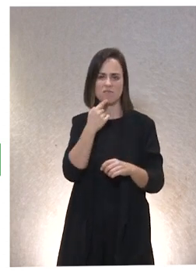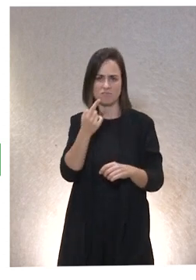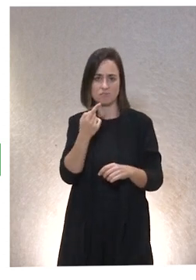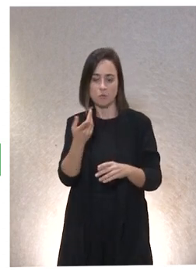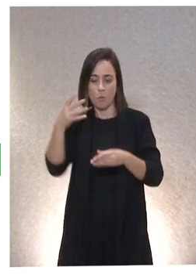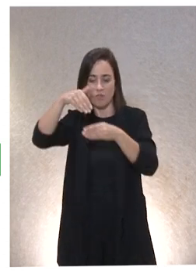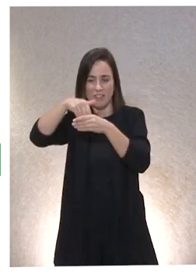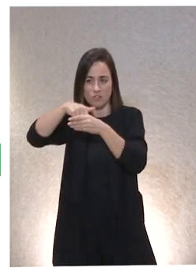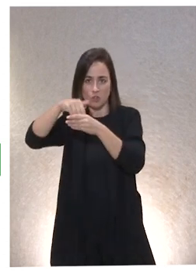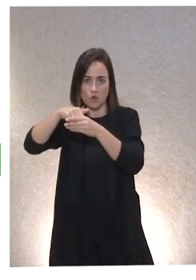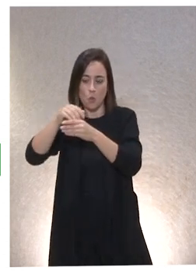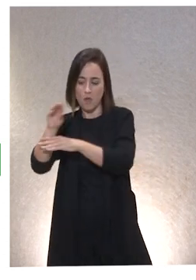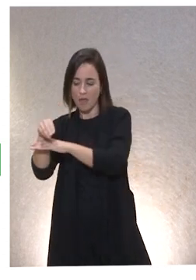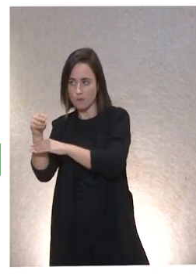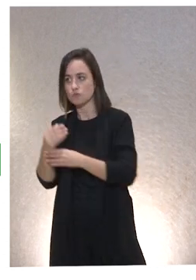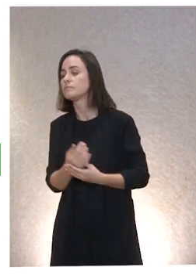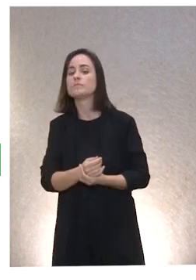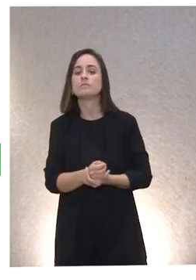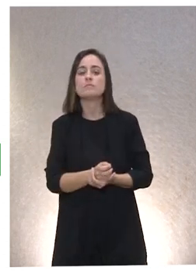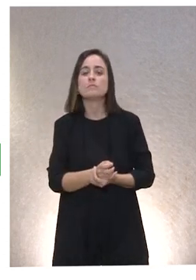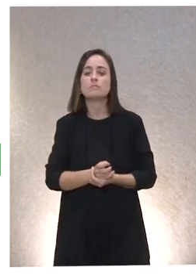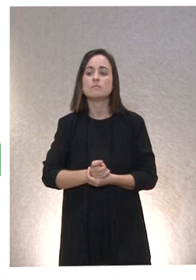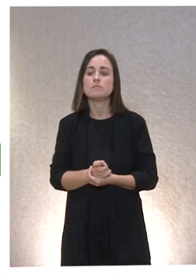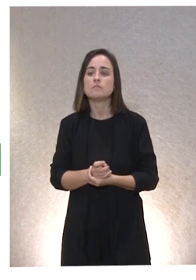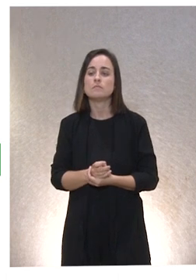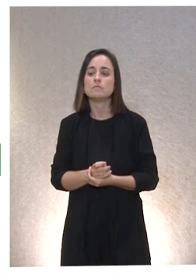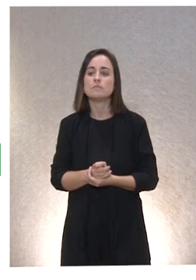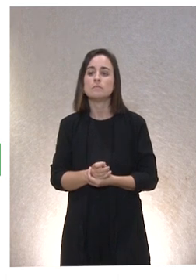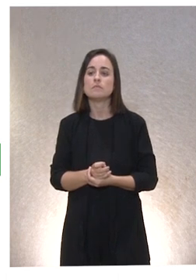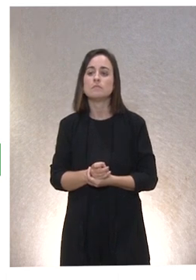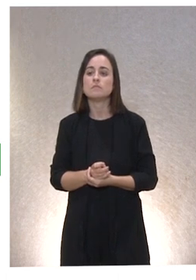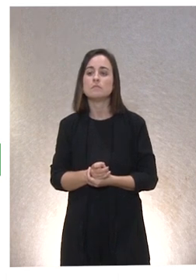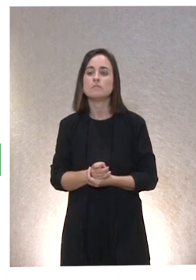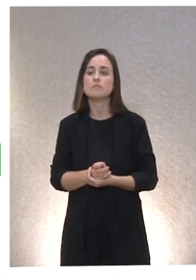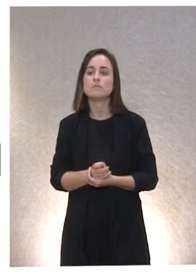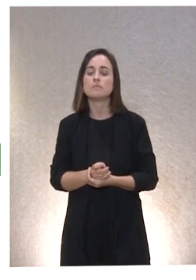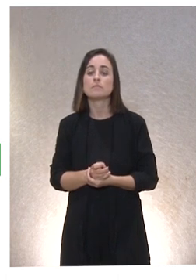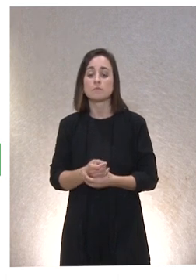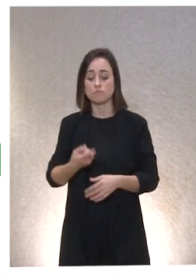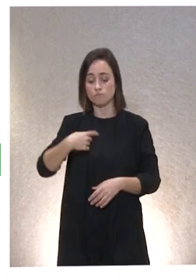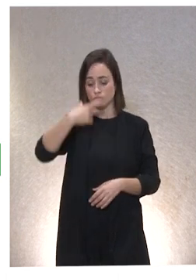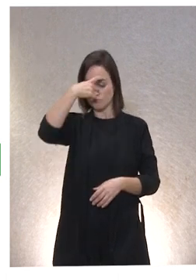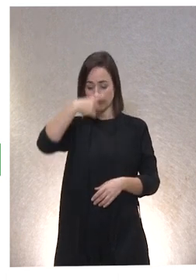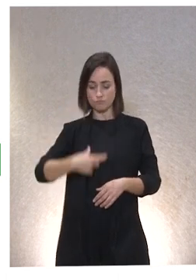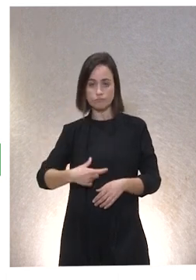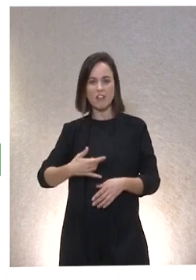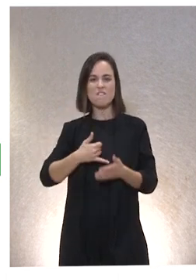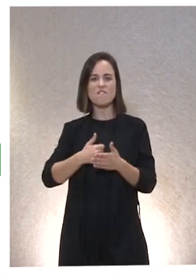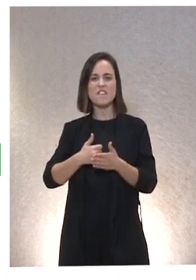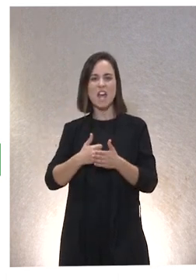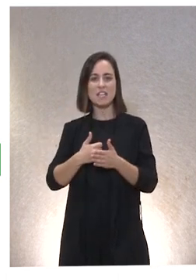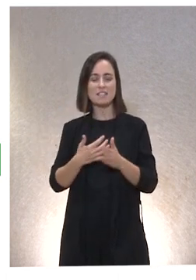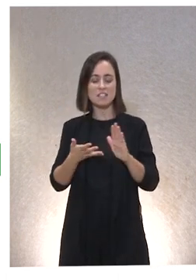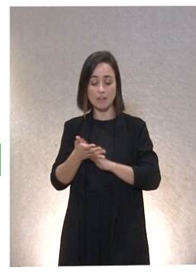¿Y por qué? Bueno, recordemos, tenemos la condición humana de fragilidad. Que somos frágiles significa que podemos